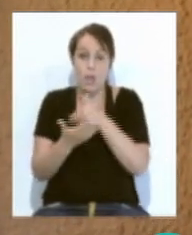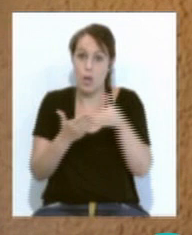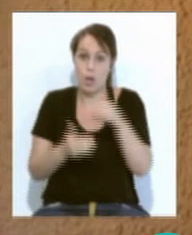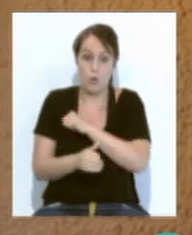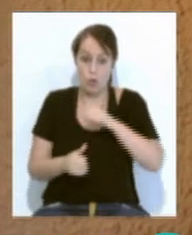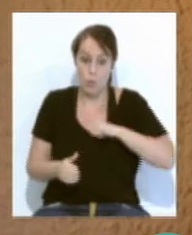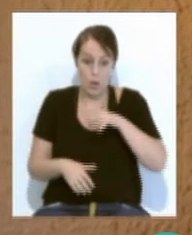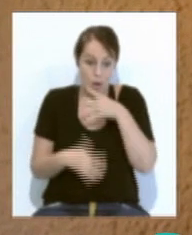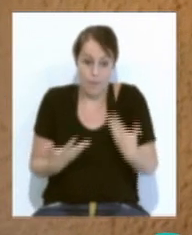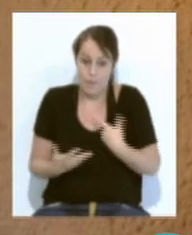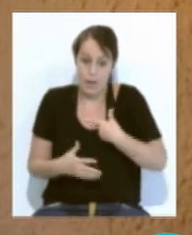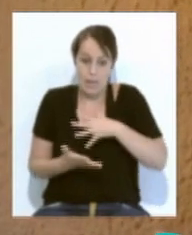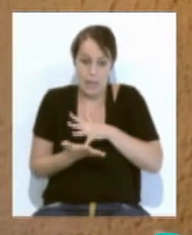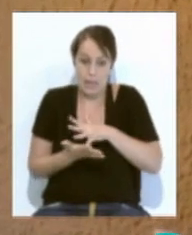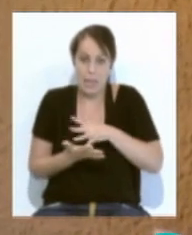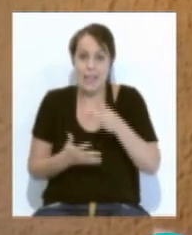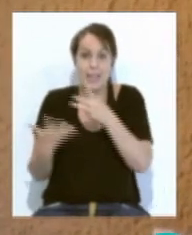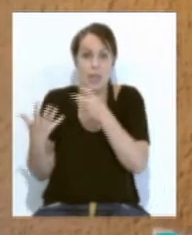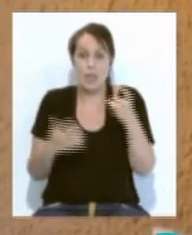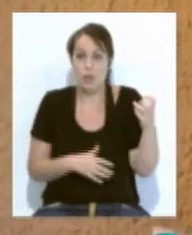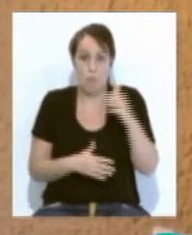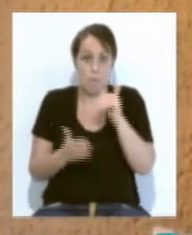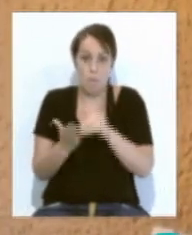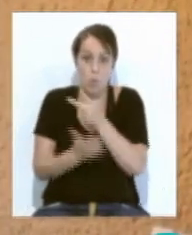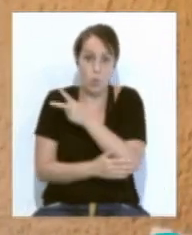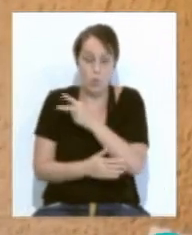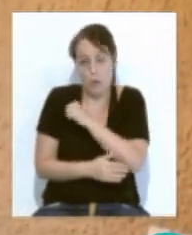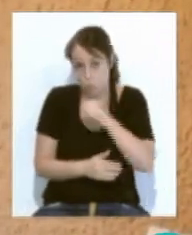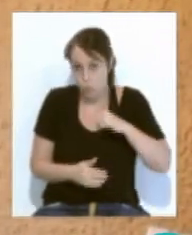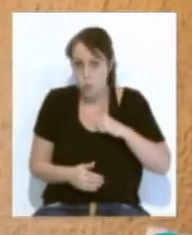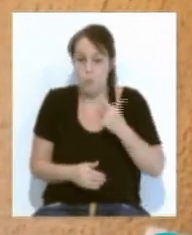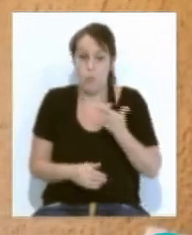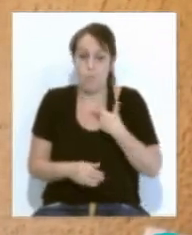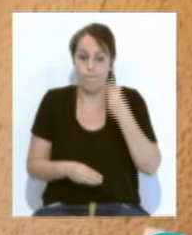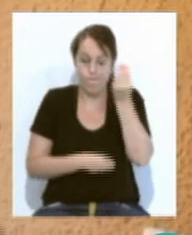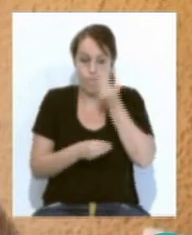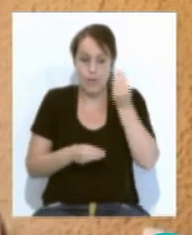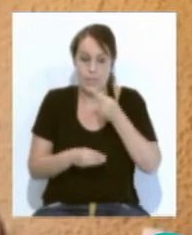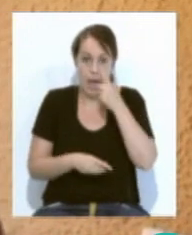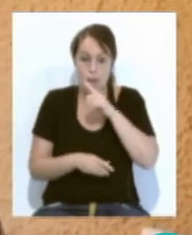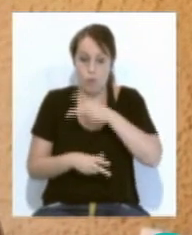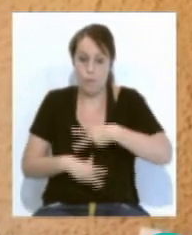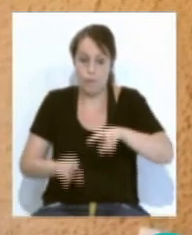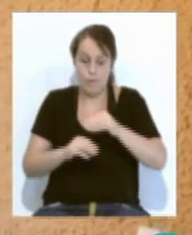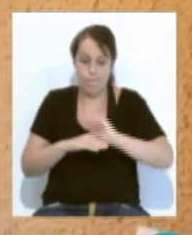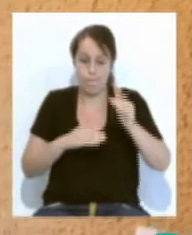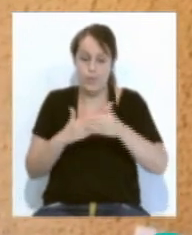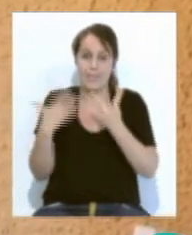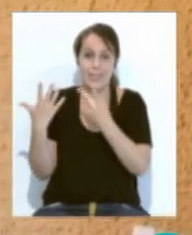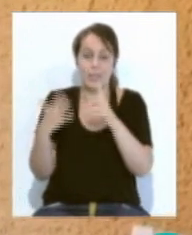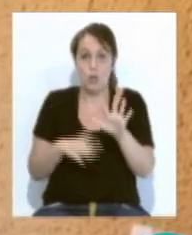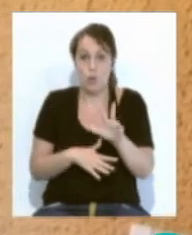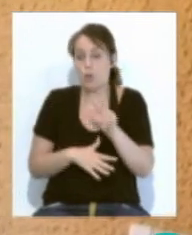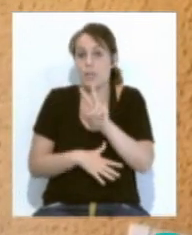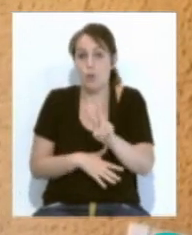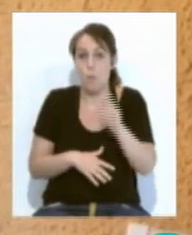están en la cuerda floja. 300.000 autónomos ya prevén cerrar a final de año. Pero lo que es más grave, el 72%